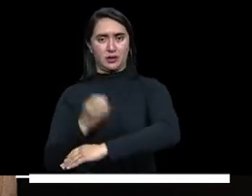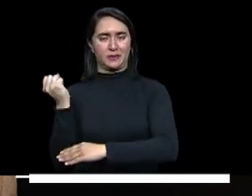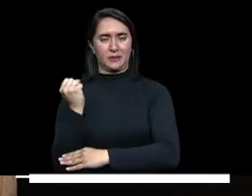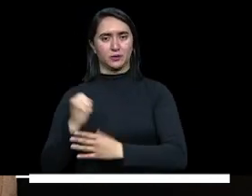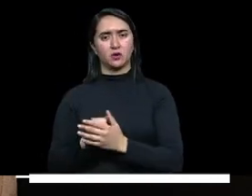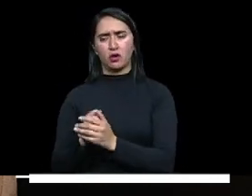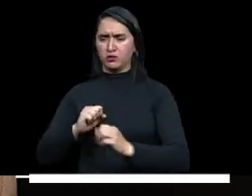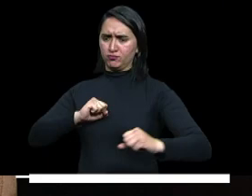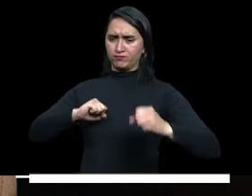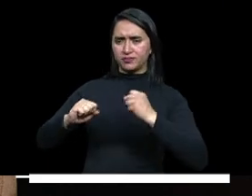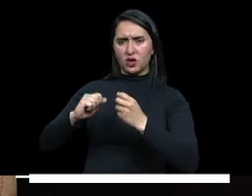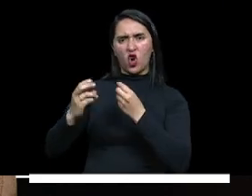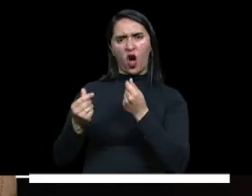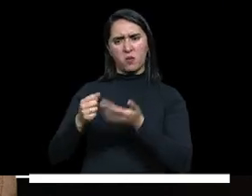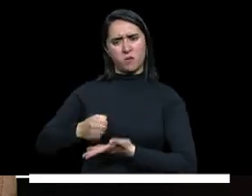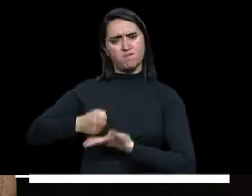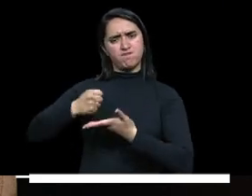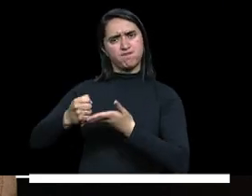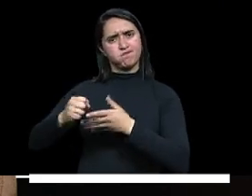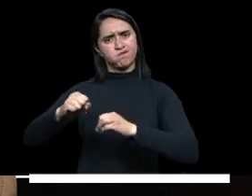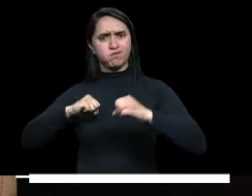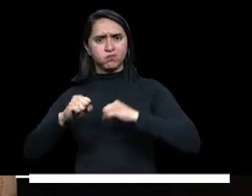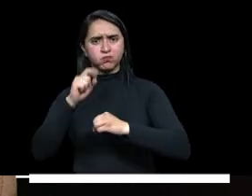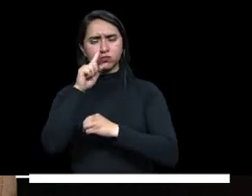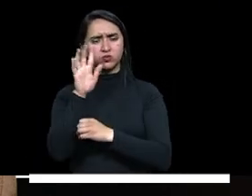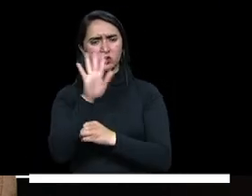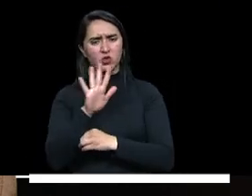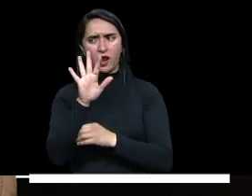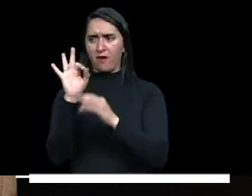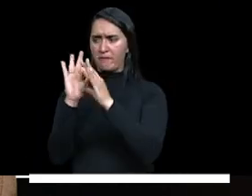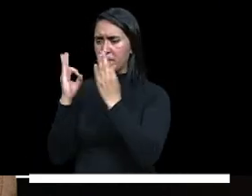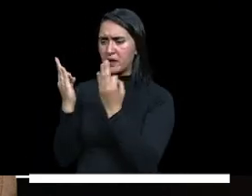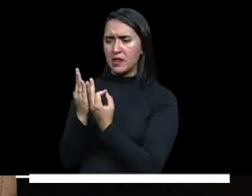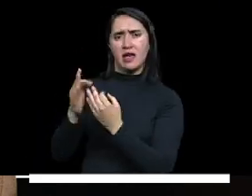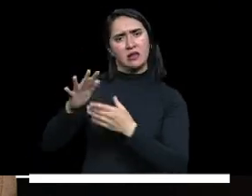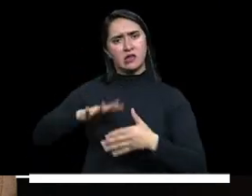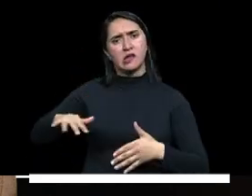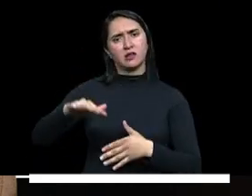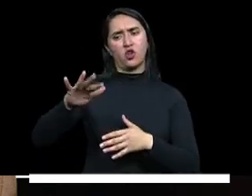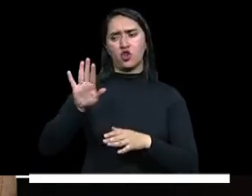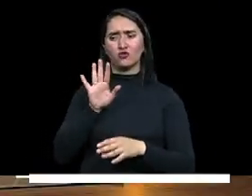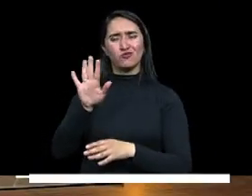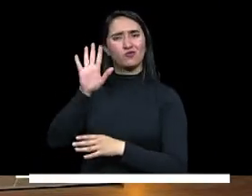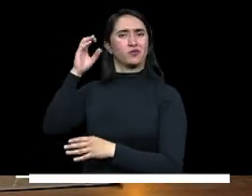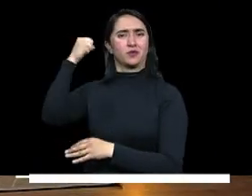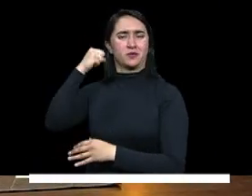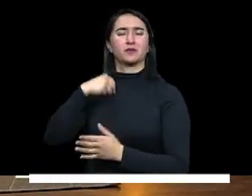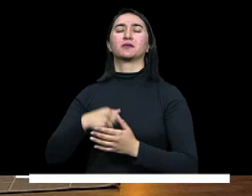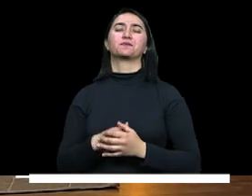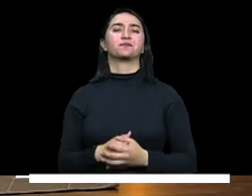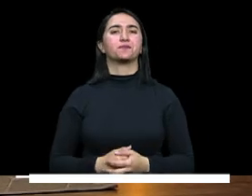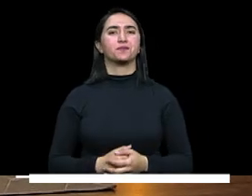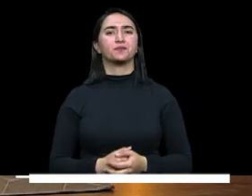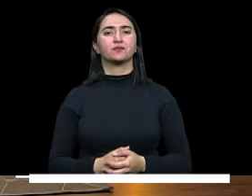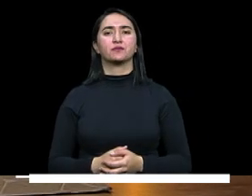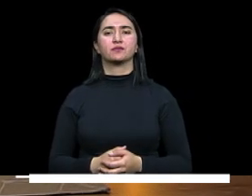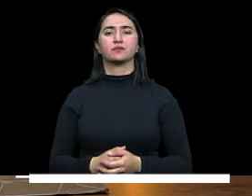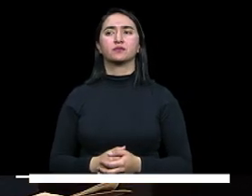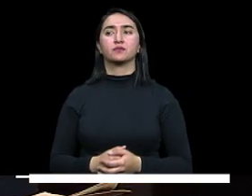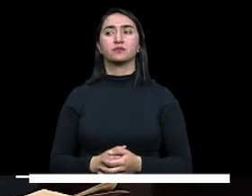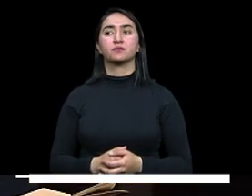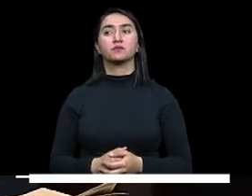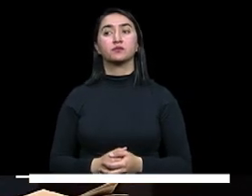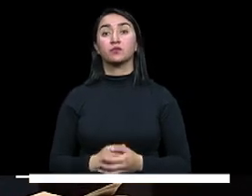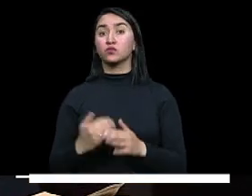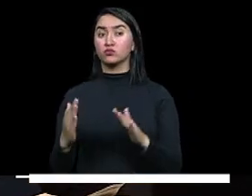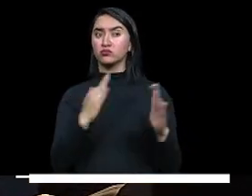economía regional movilizó la economía familiar y territorial de estos docentes. Otro tema que